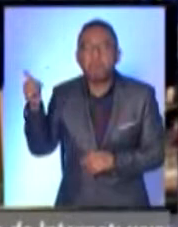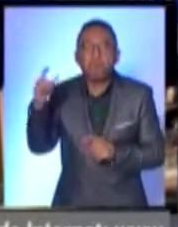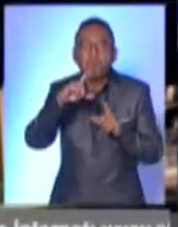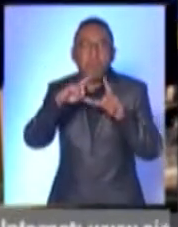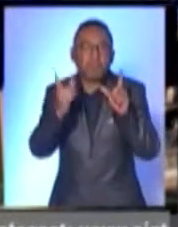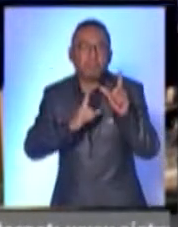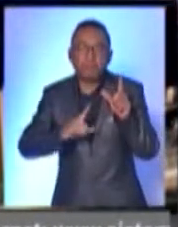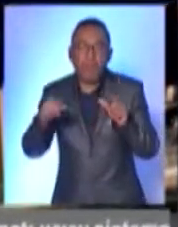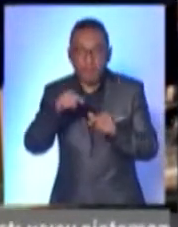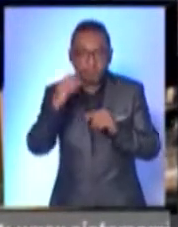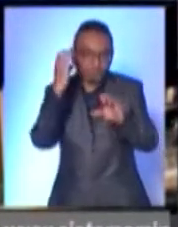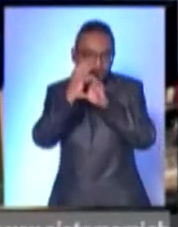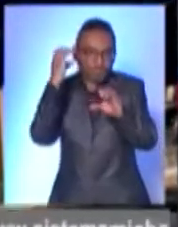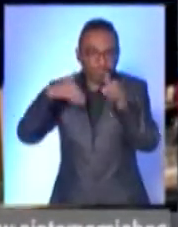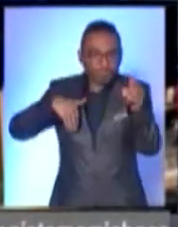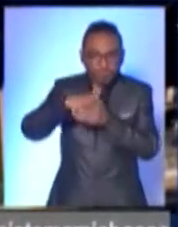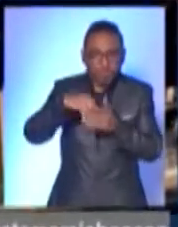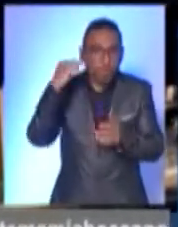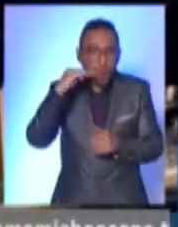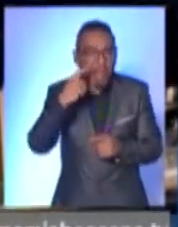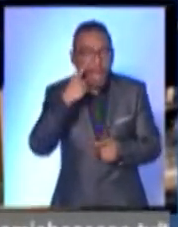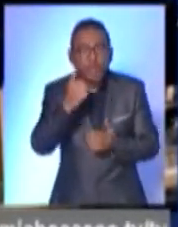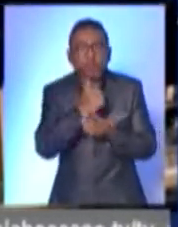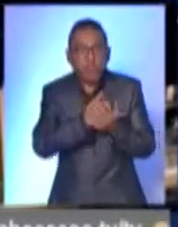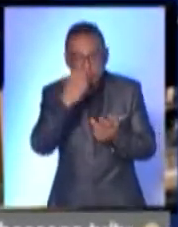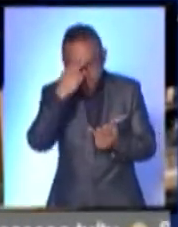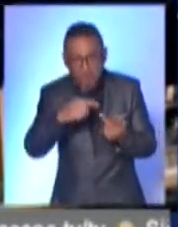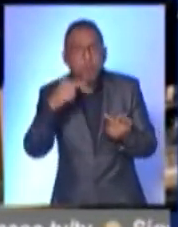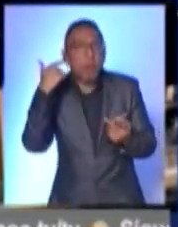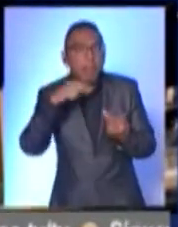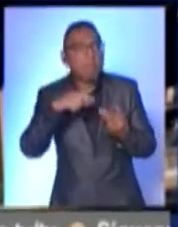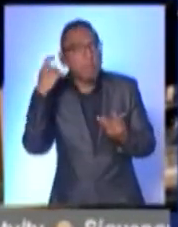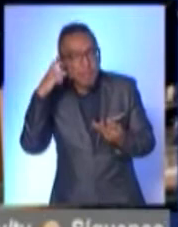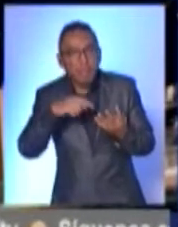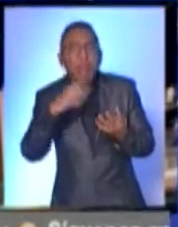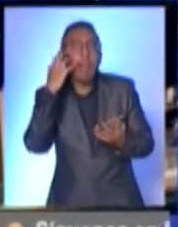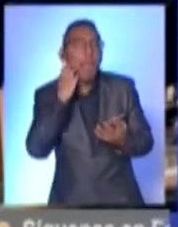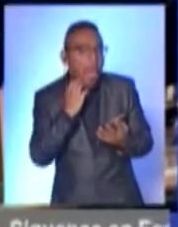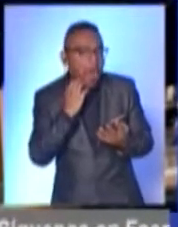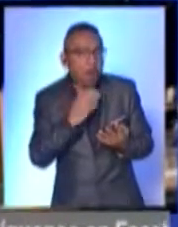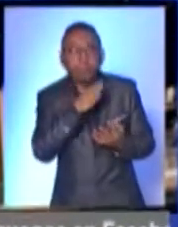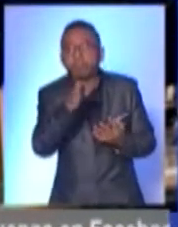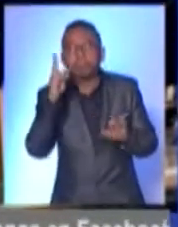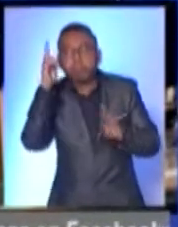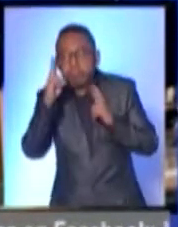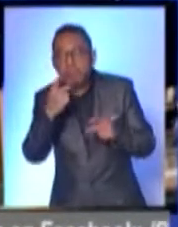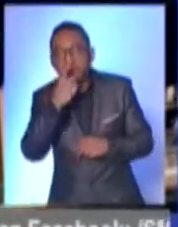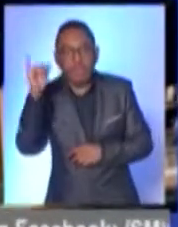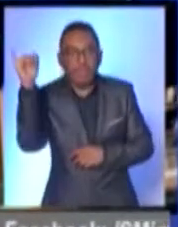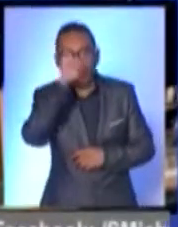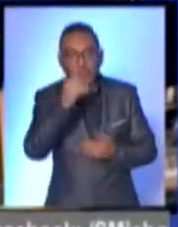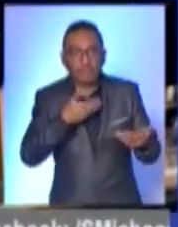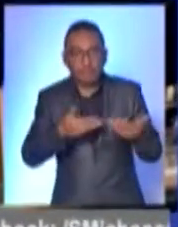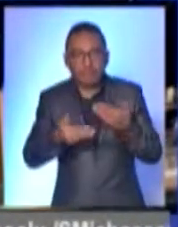desde la terminal de autobuses de Morelia son Ciudad de México, Guadalajara, Querétaro y León. Así lo refirió el jefe de los servicios